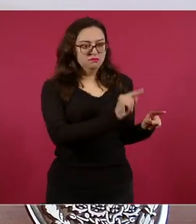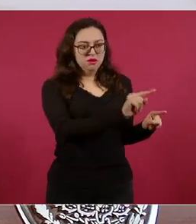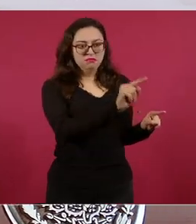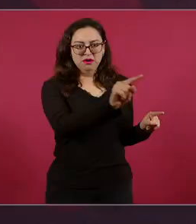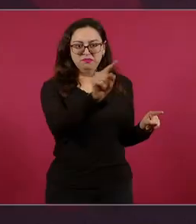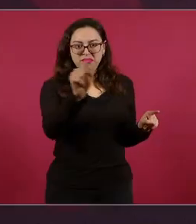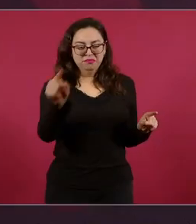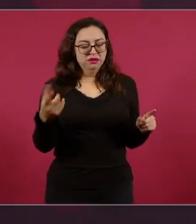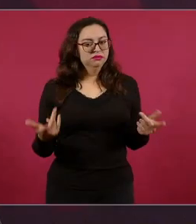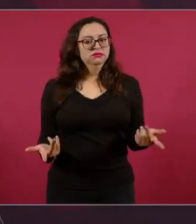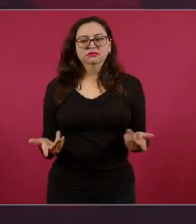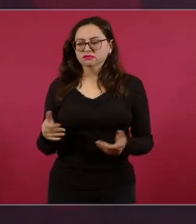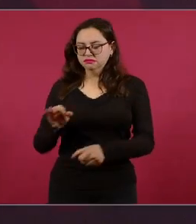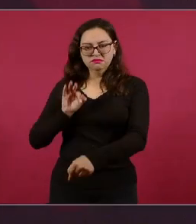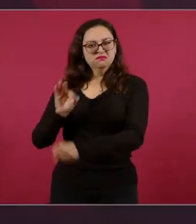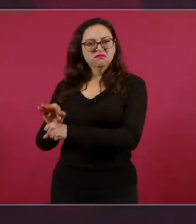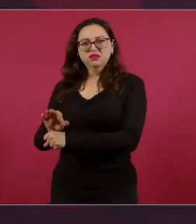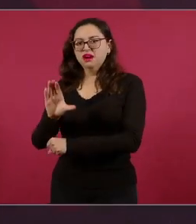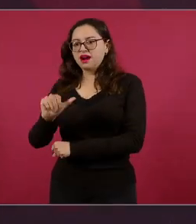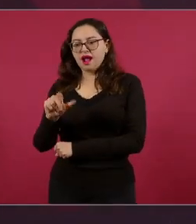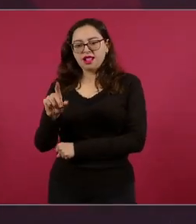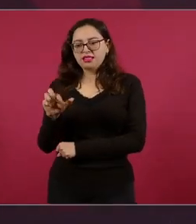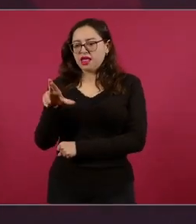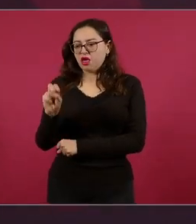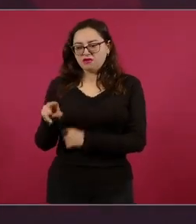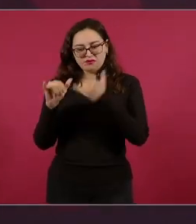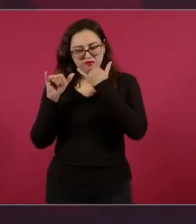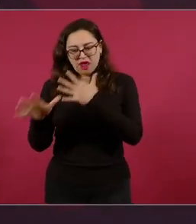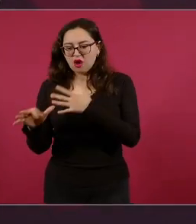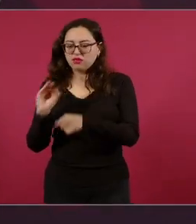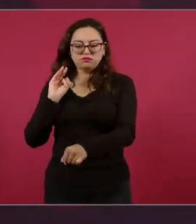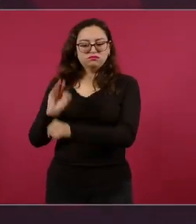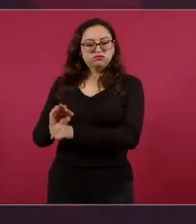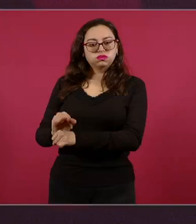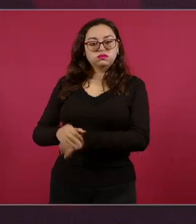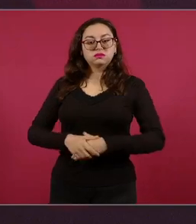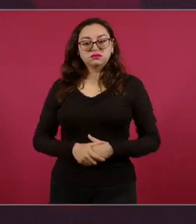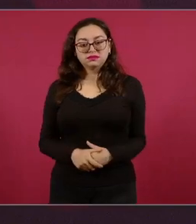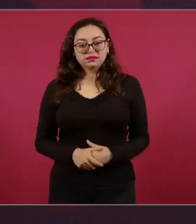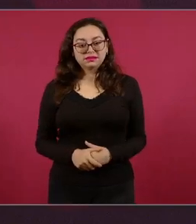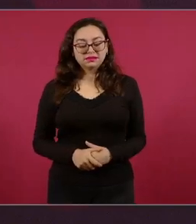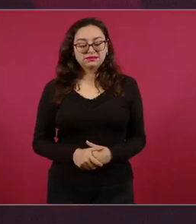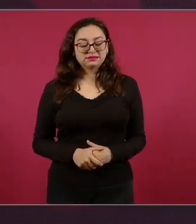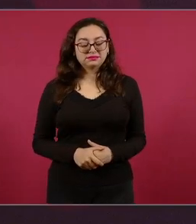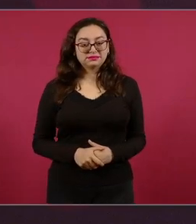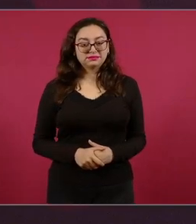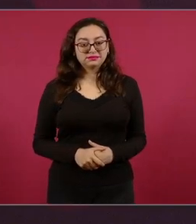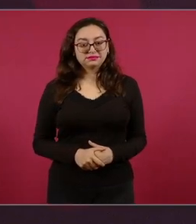dieron a conocer